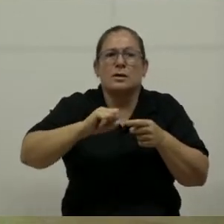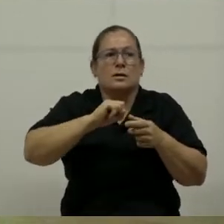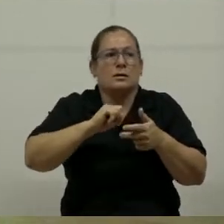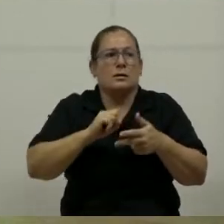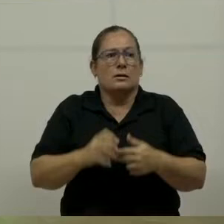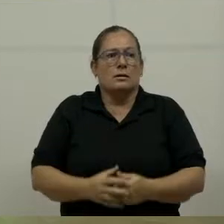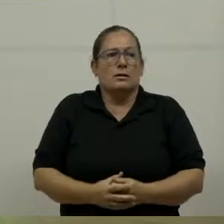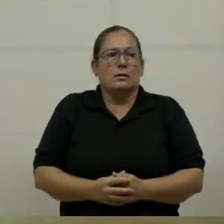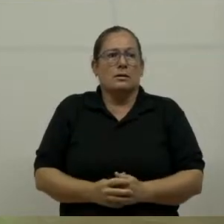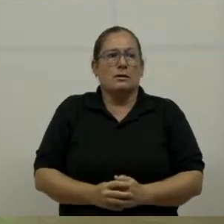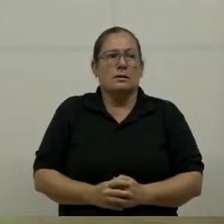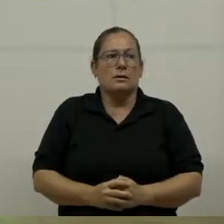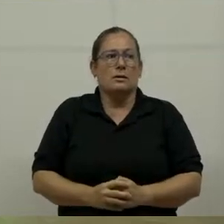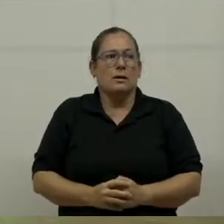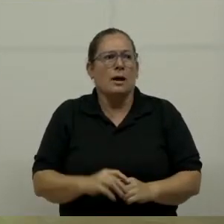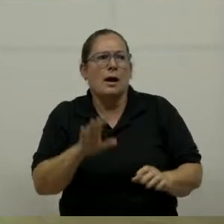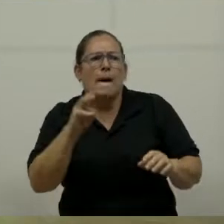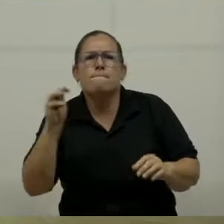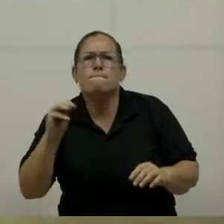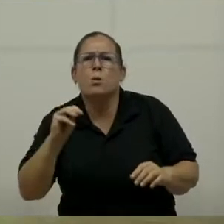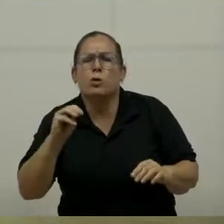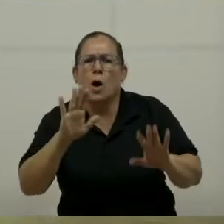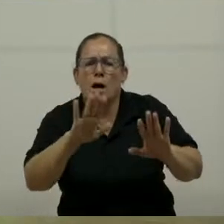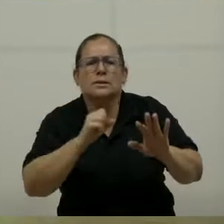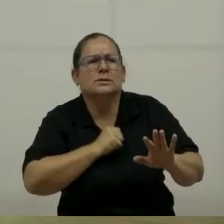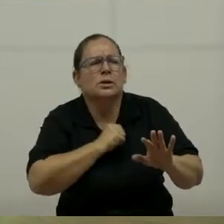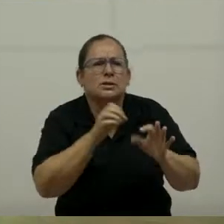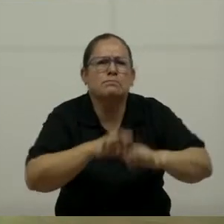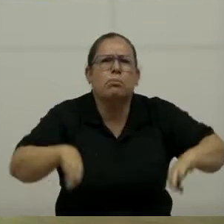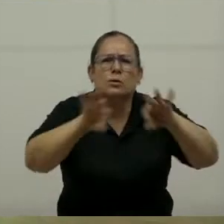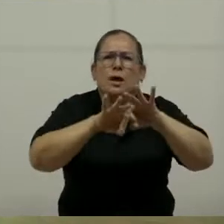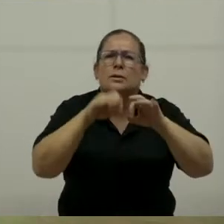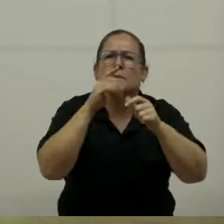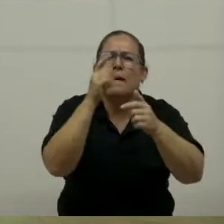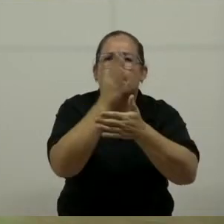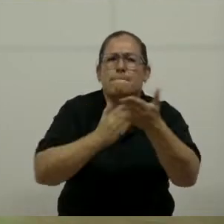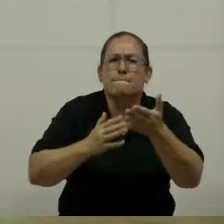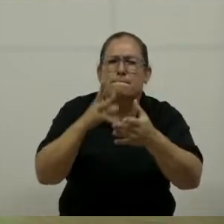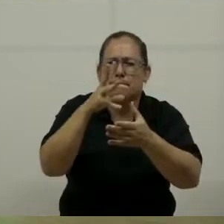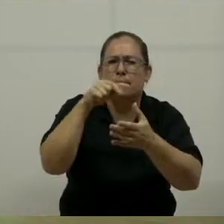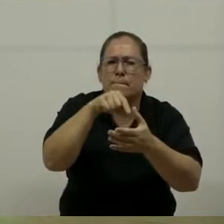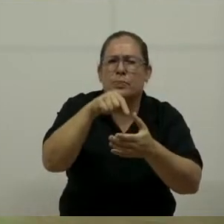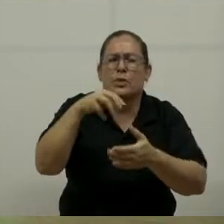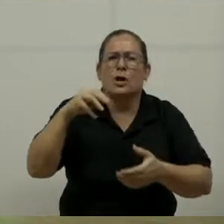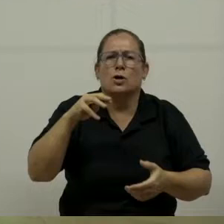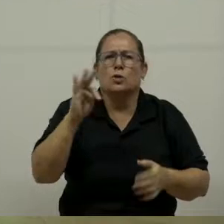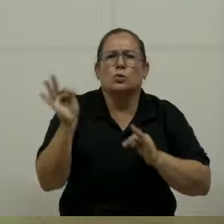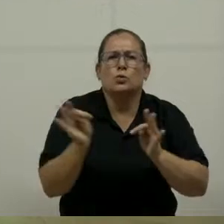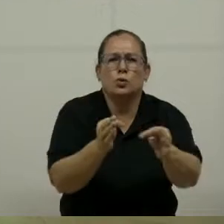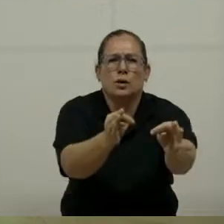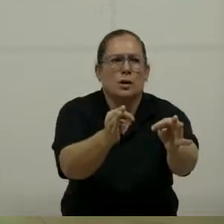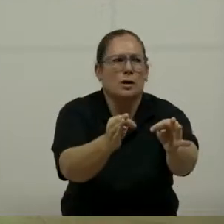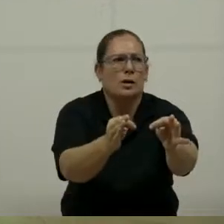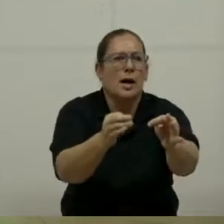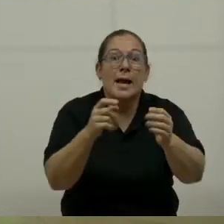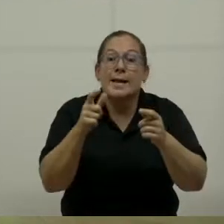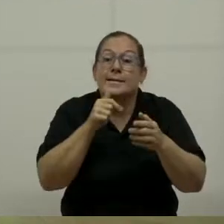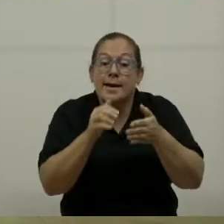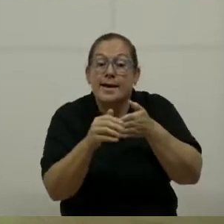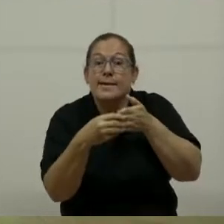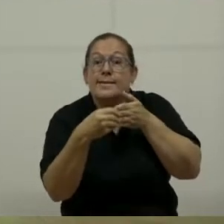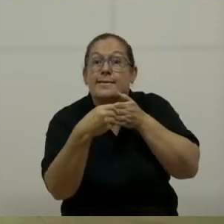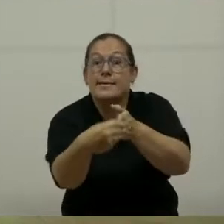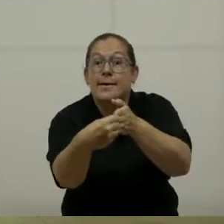Perdón que interrumpa. importantísimo la parte de los guías. Porque los guías son ese contacto, ¿verdad? Que hace la diferencia